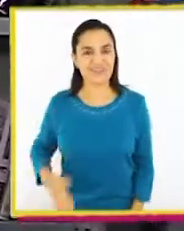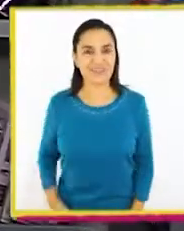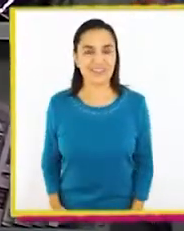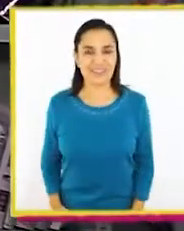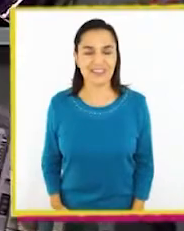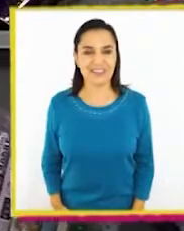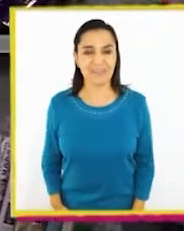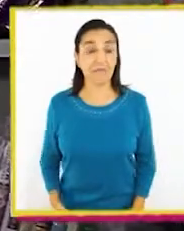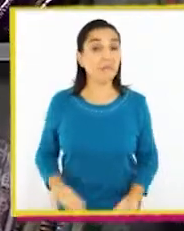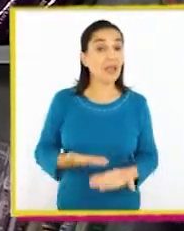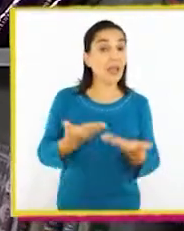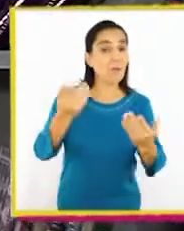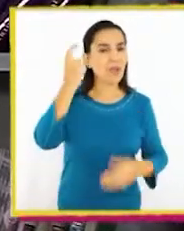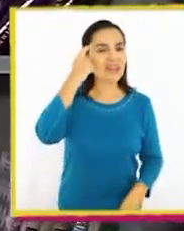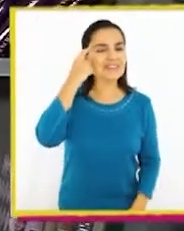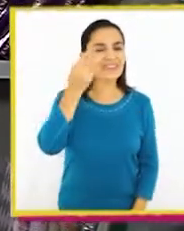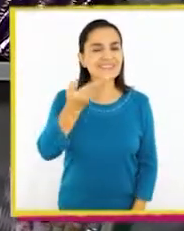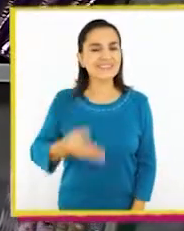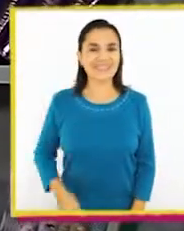¿Qué les parece?